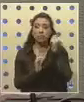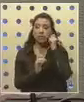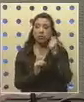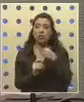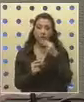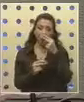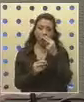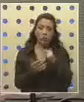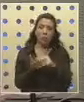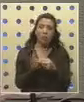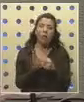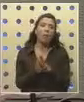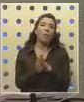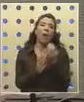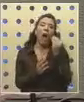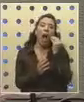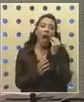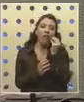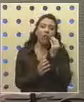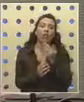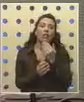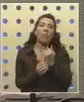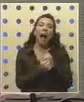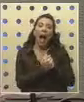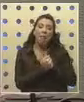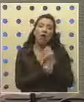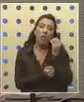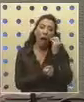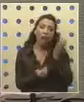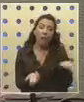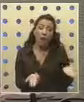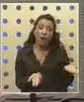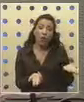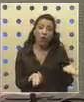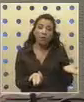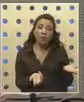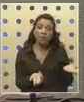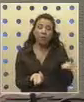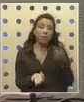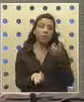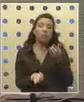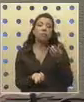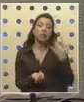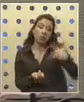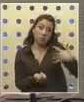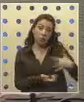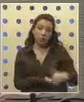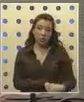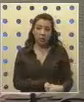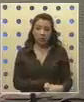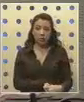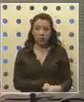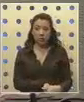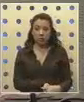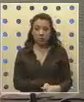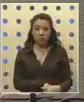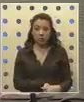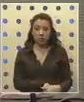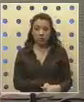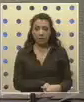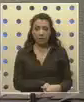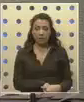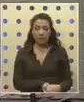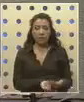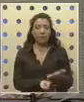Nosotros conocemos el problema de los abuelos, también el amor de abuelo y de abuela es indispensable. Y luego,